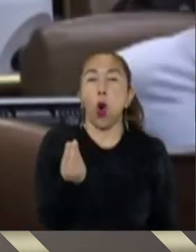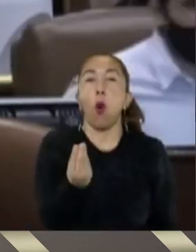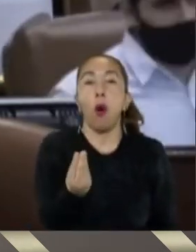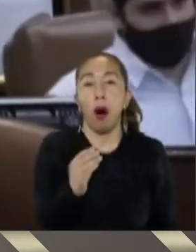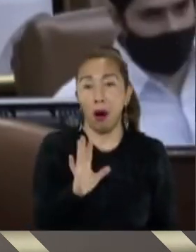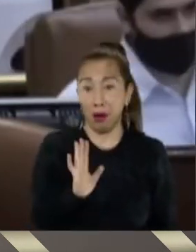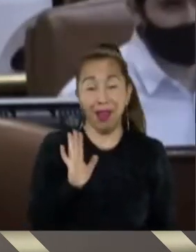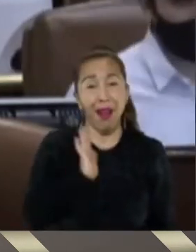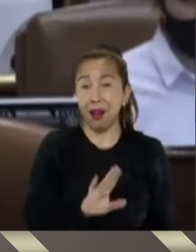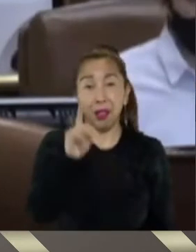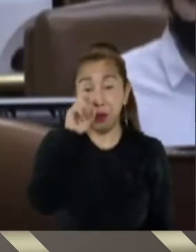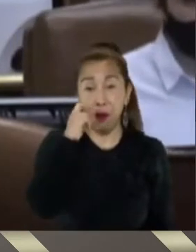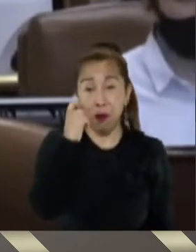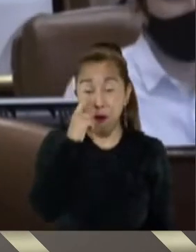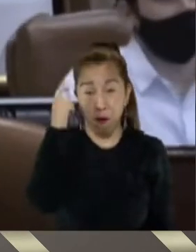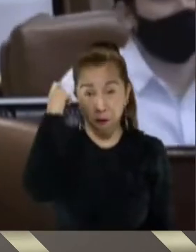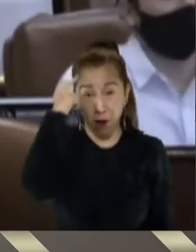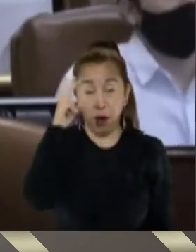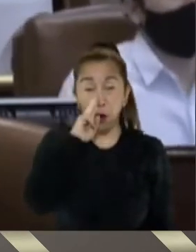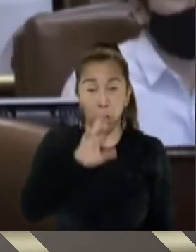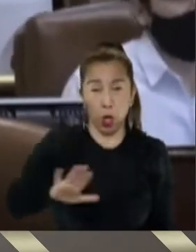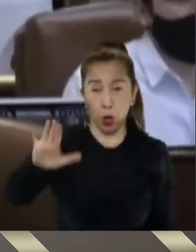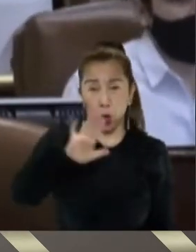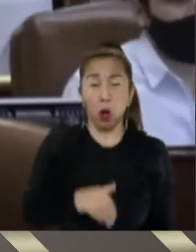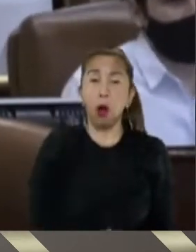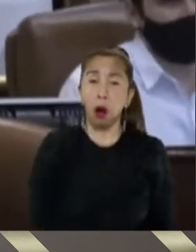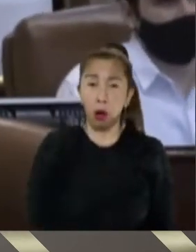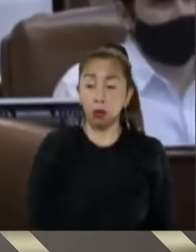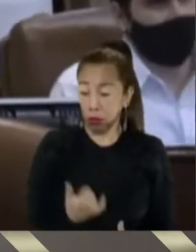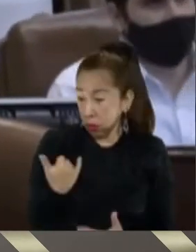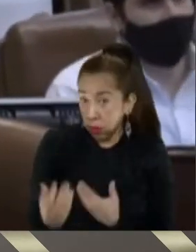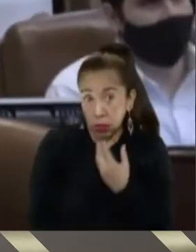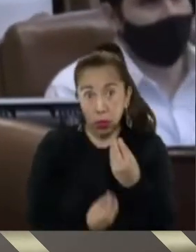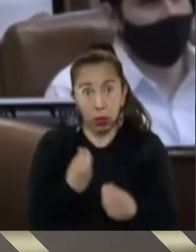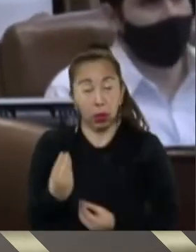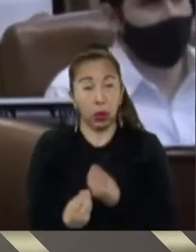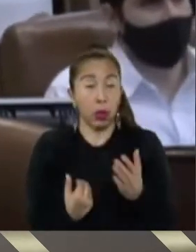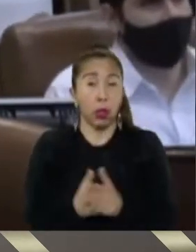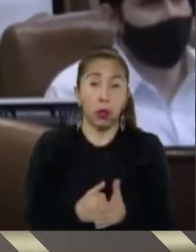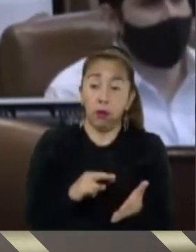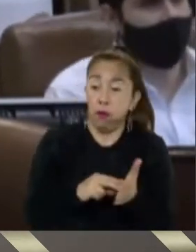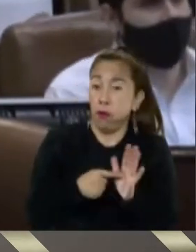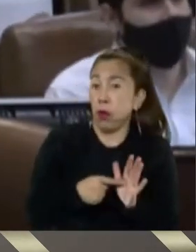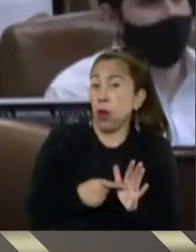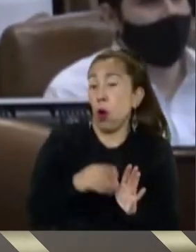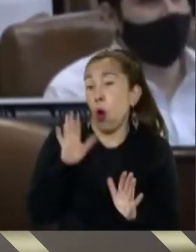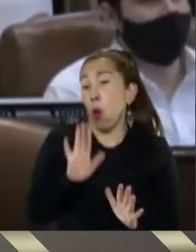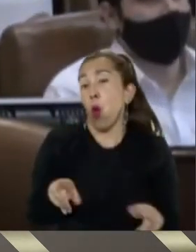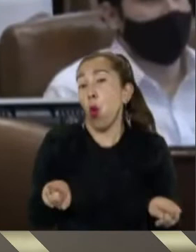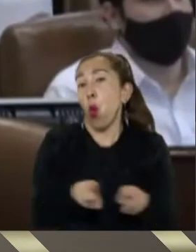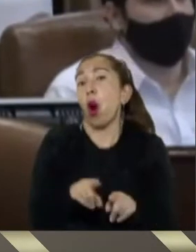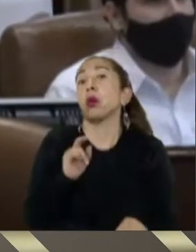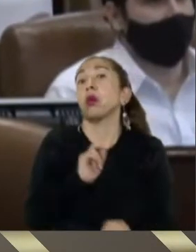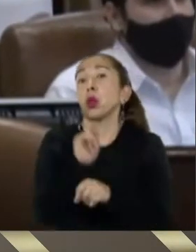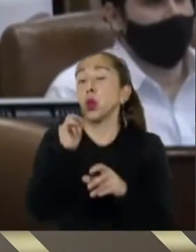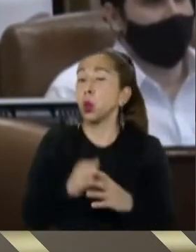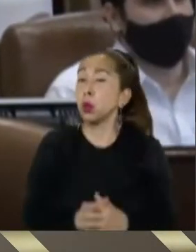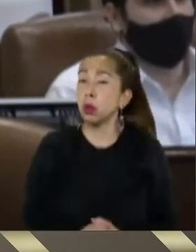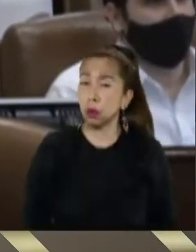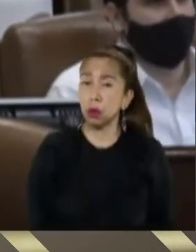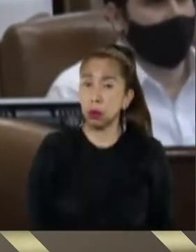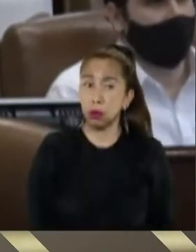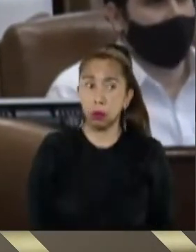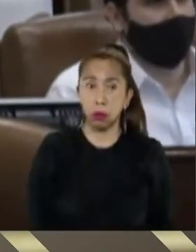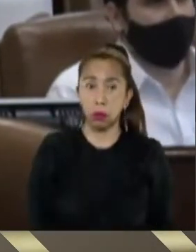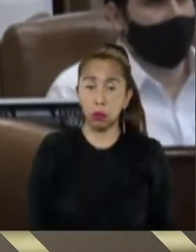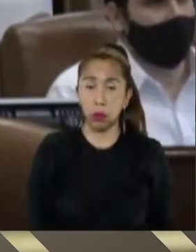es el gobierno nacional y esto que están haciendo hoy en día es una nueva forma de censura se cita